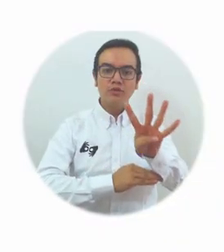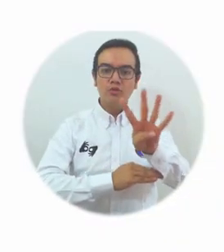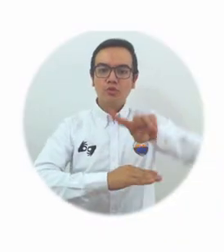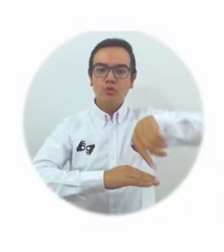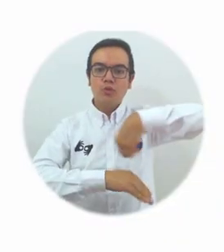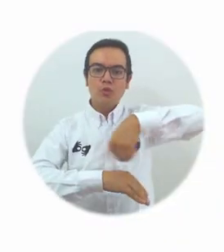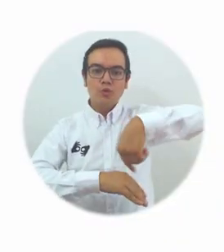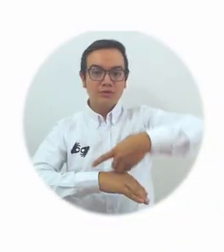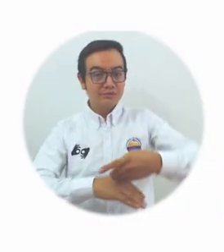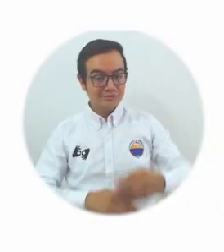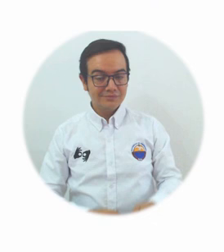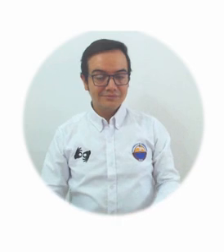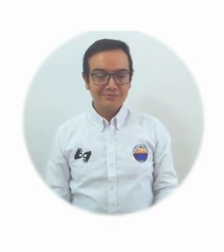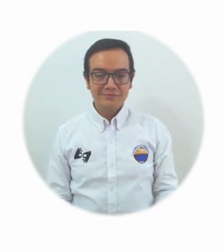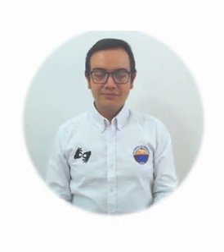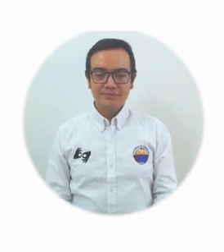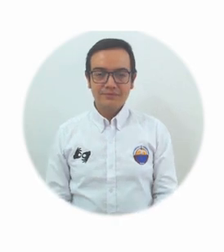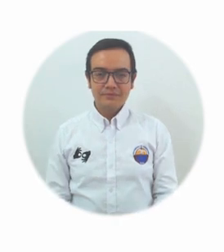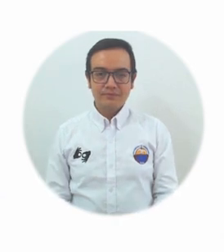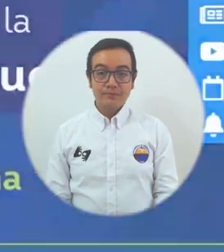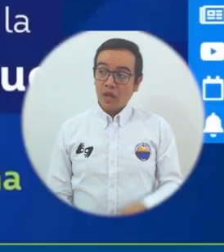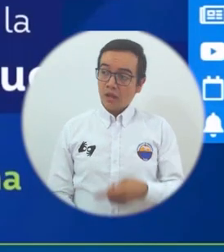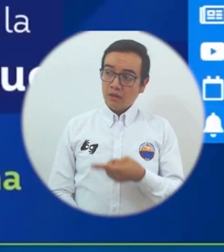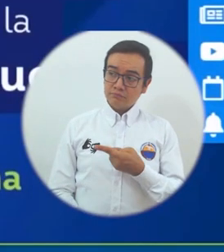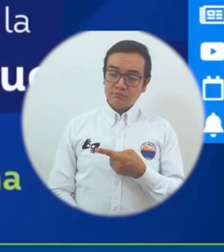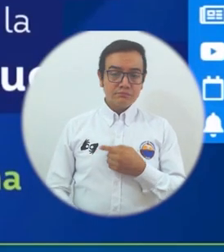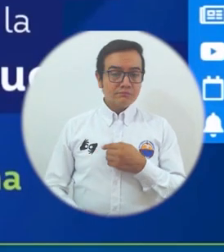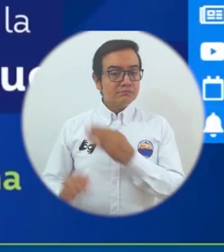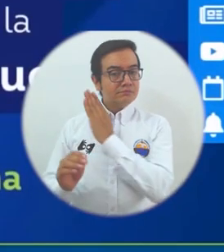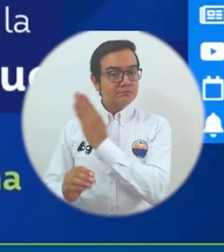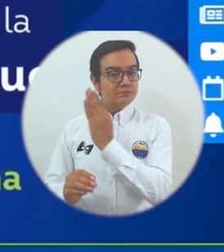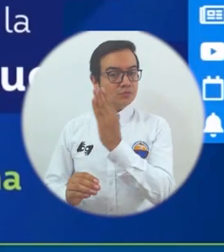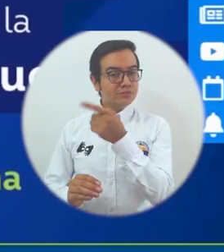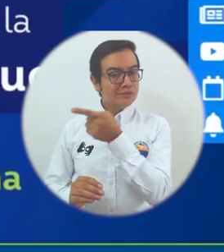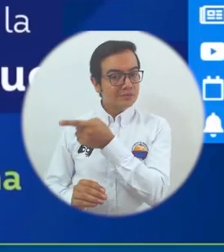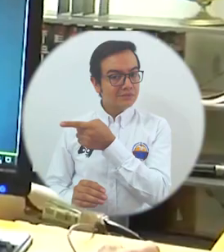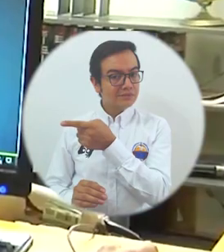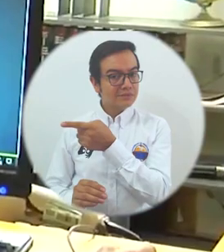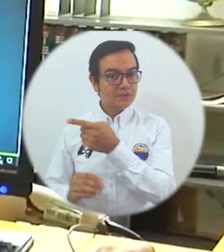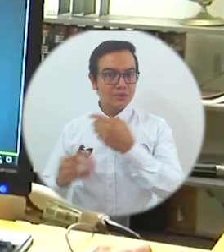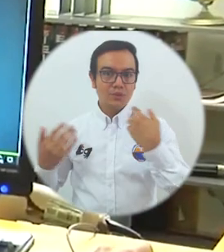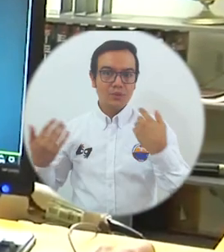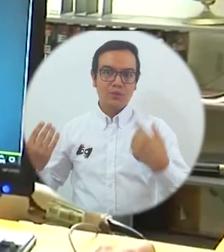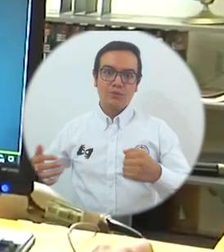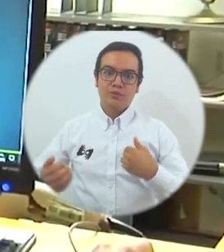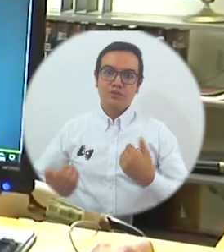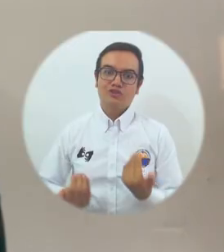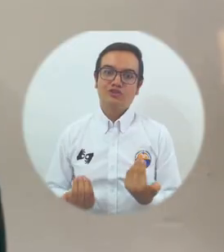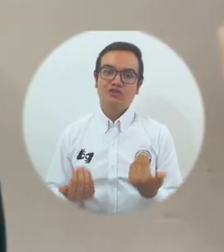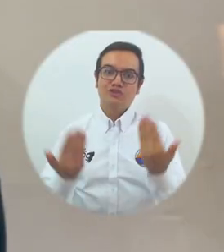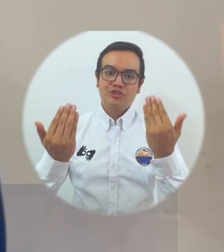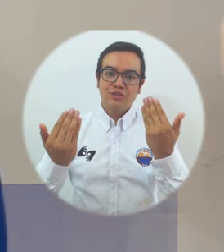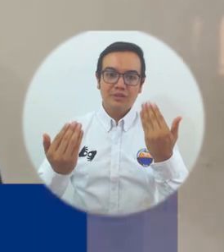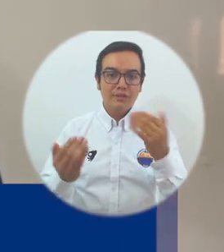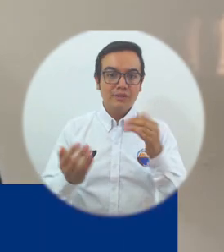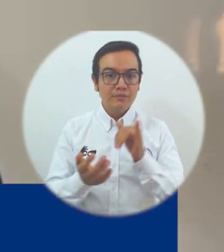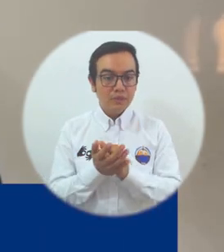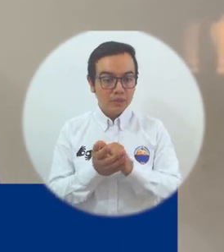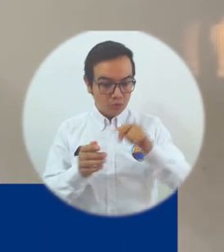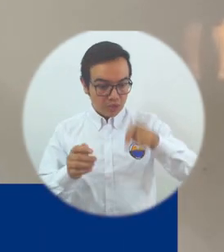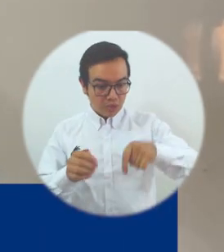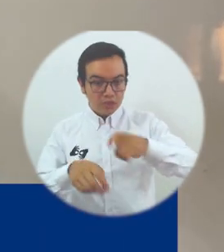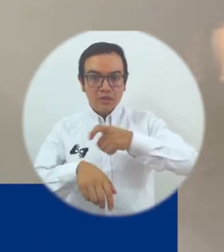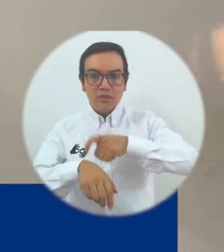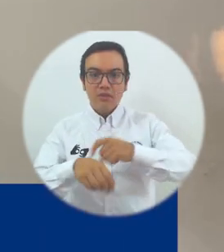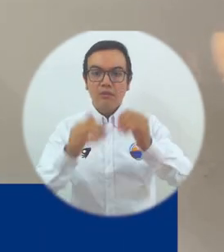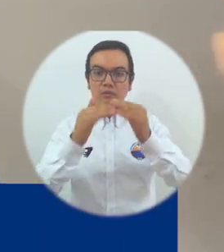24 horas del día, como se dice anteriormente. La biblioteca online 24 horas es un gran